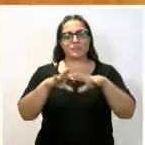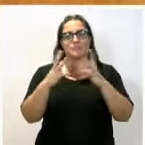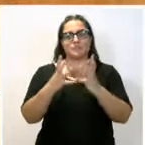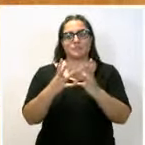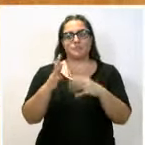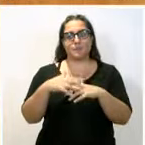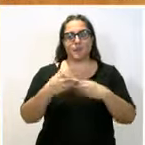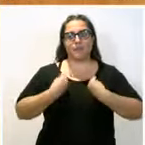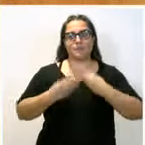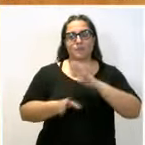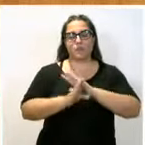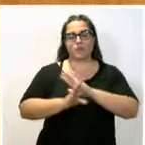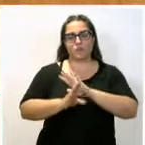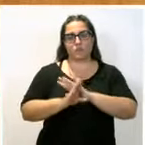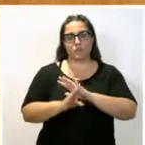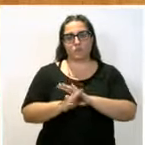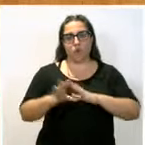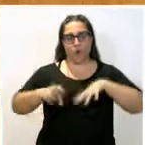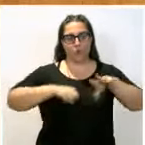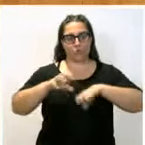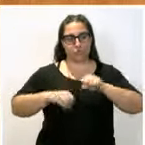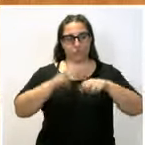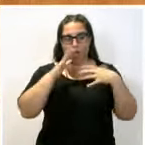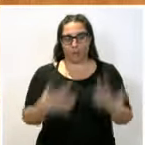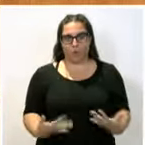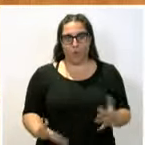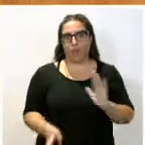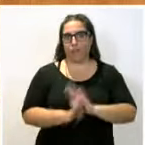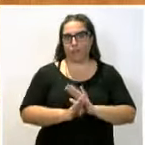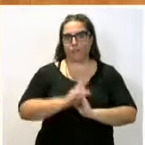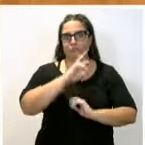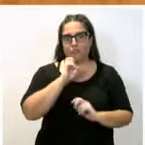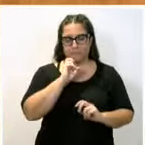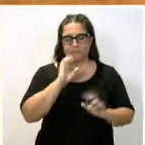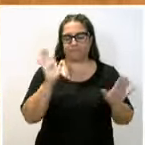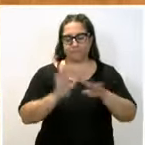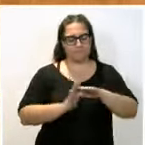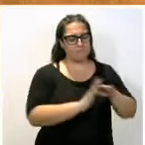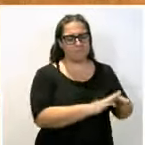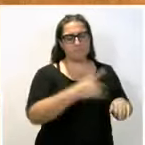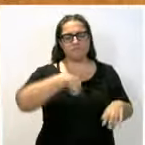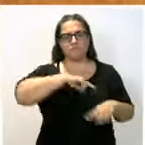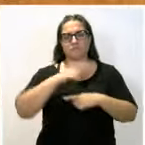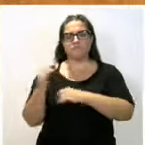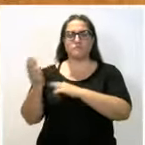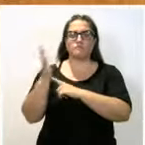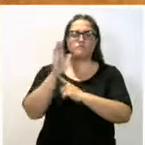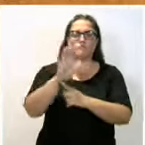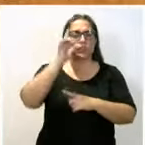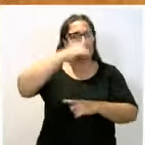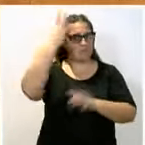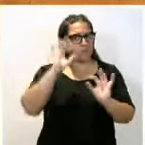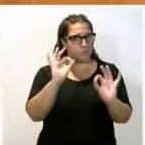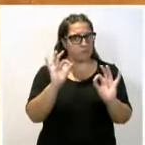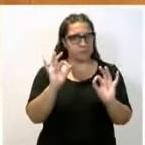el modo de vida y de consumo tal y como lo conocemos. Pero, más allá de esto, lo que traemos es una iniciativa concreta. Anunciaba